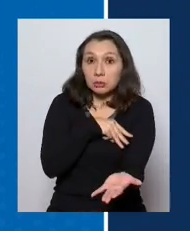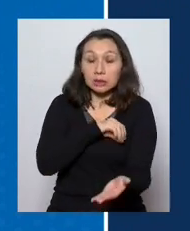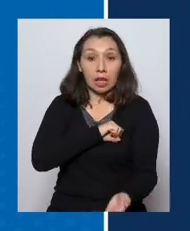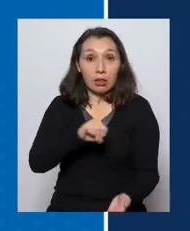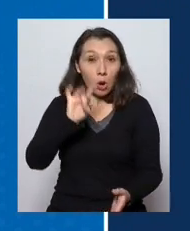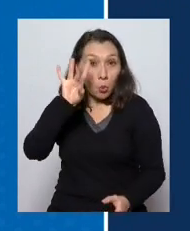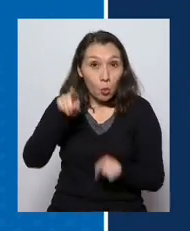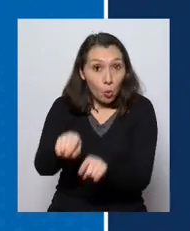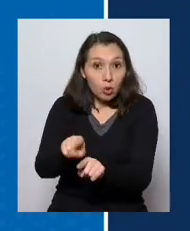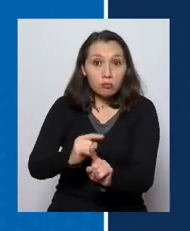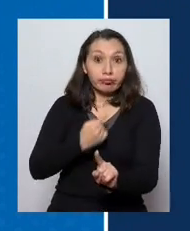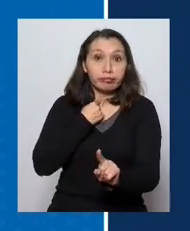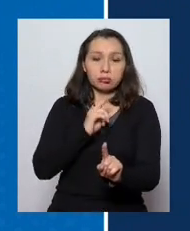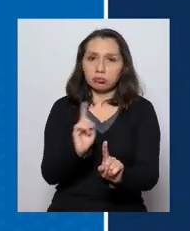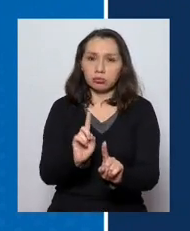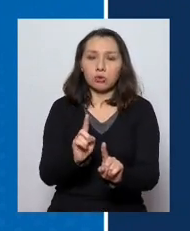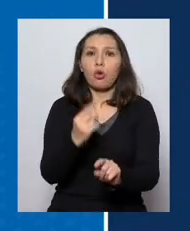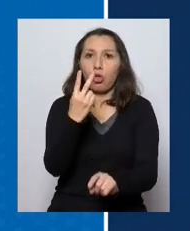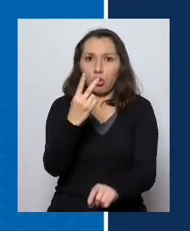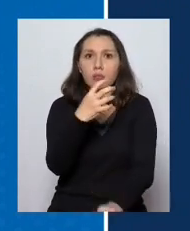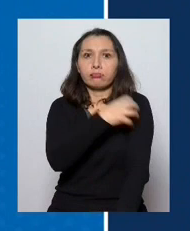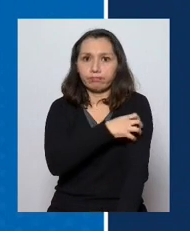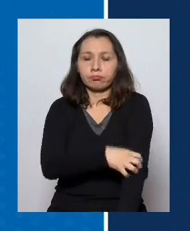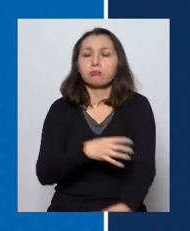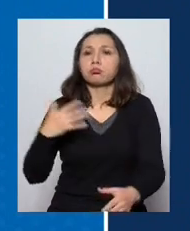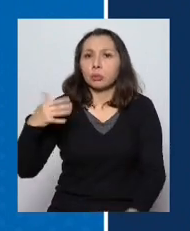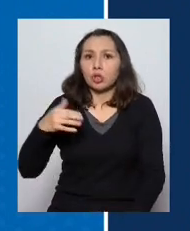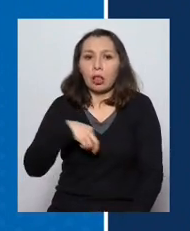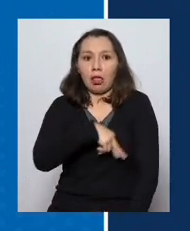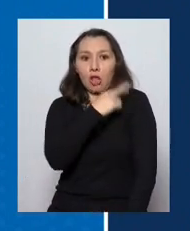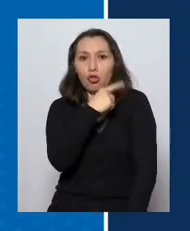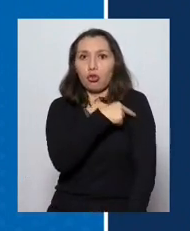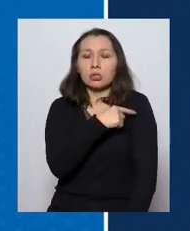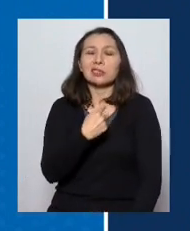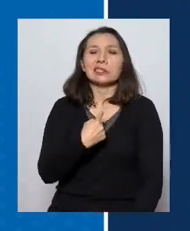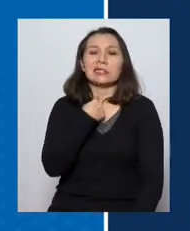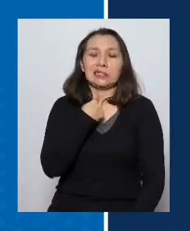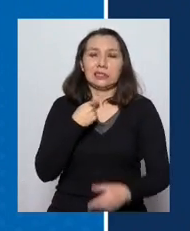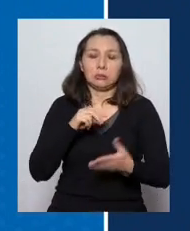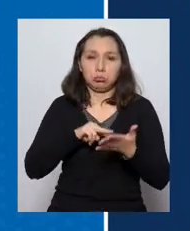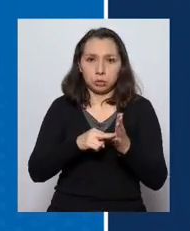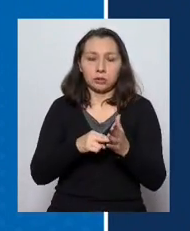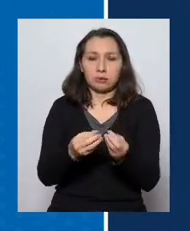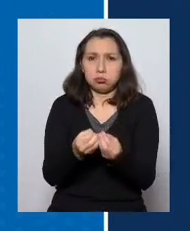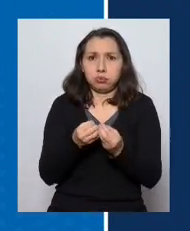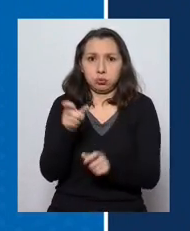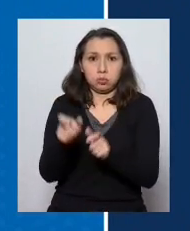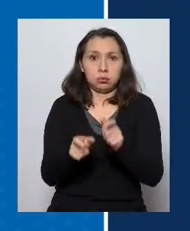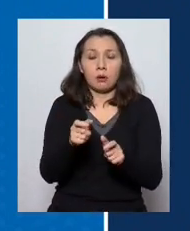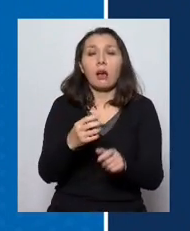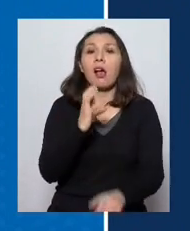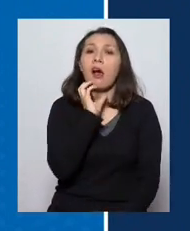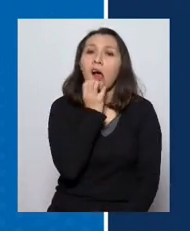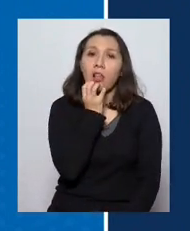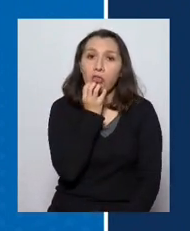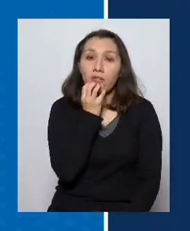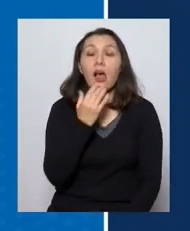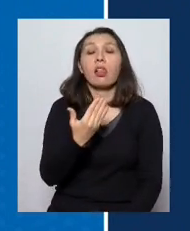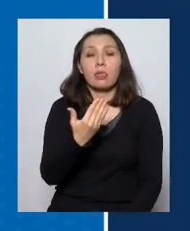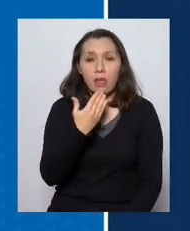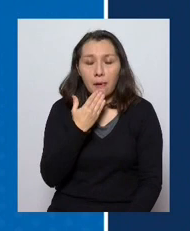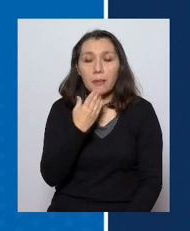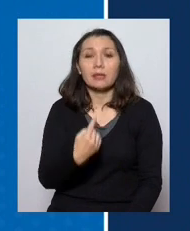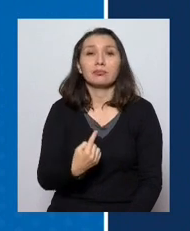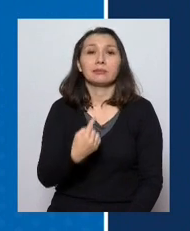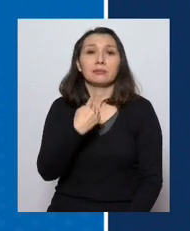Santiago, sino que también está afectando a dos regiones muy importantes del norte del país. Está afectando también a la región de Antofagasta y está